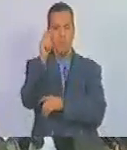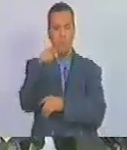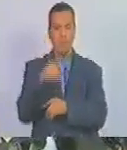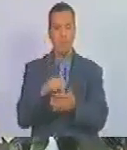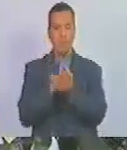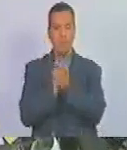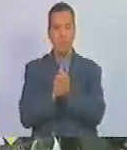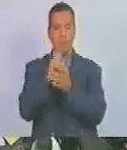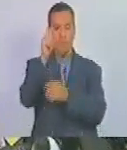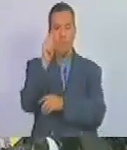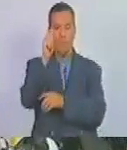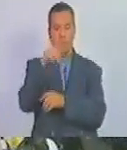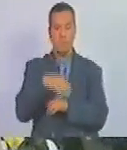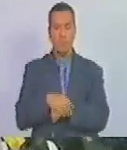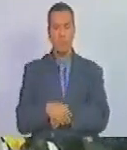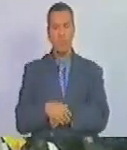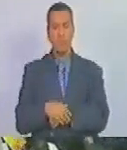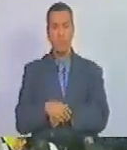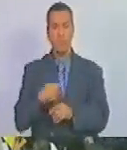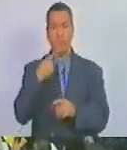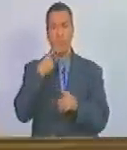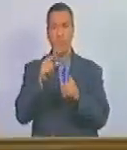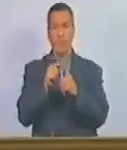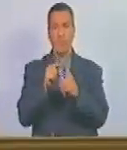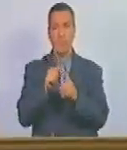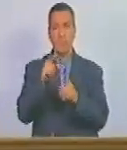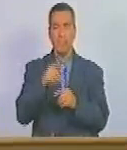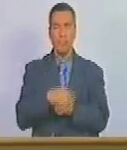colega diputado voy a pedirle